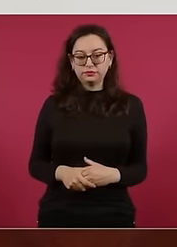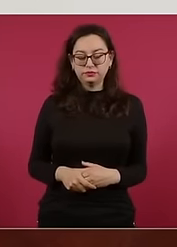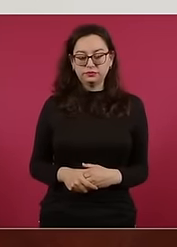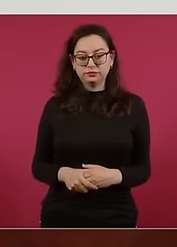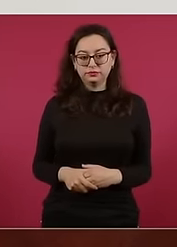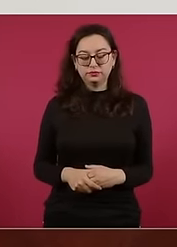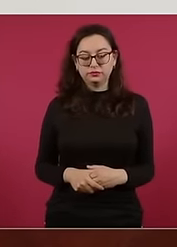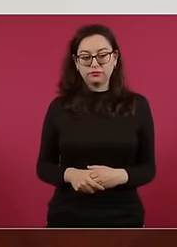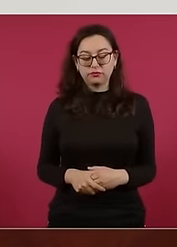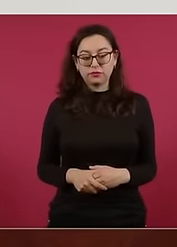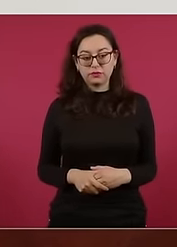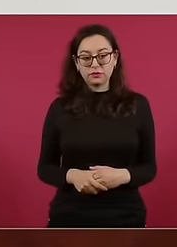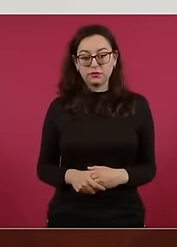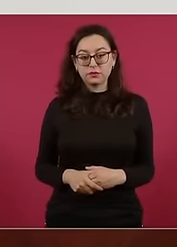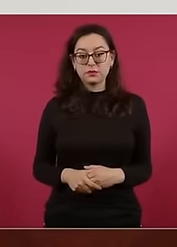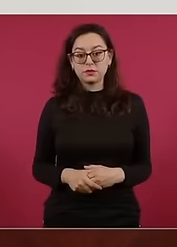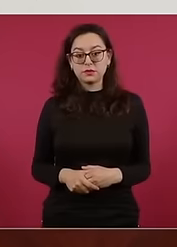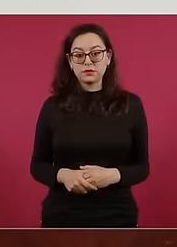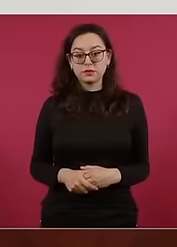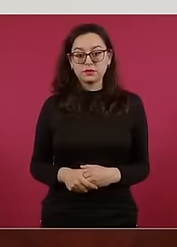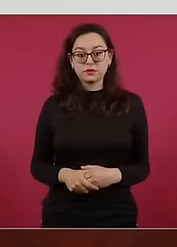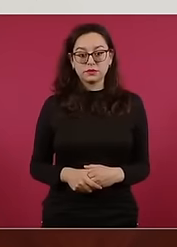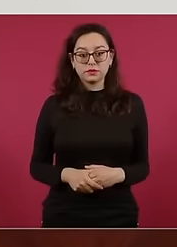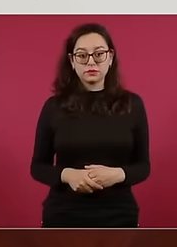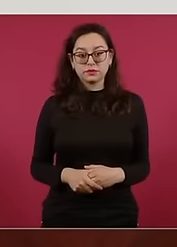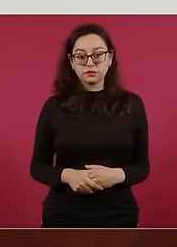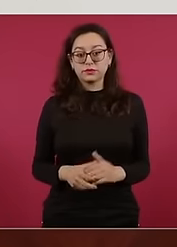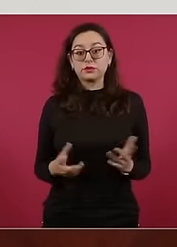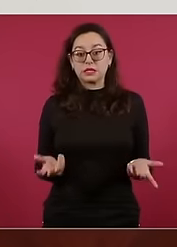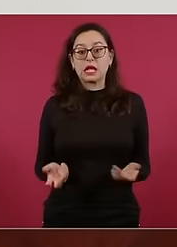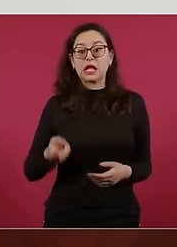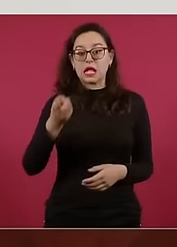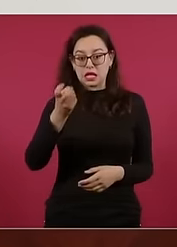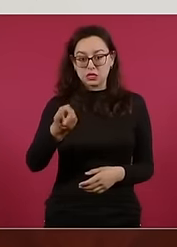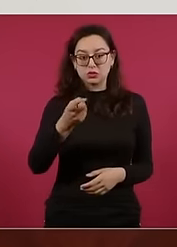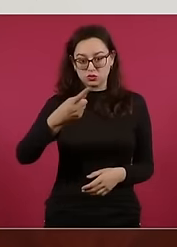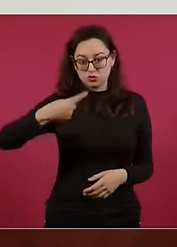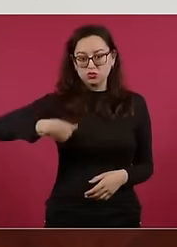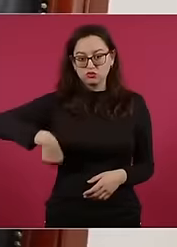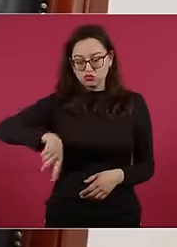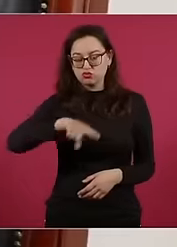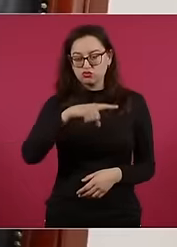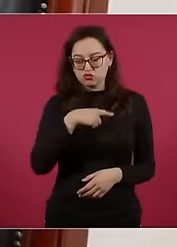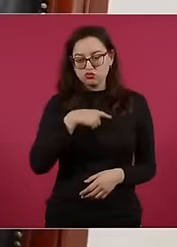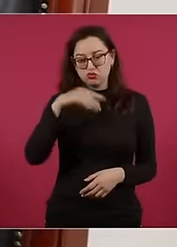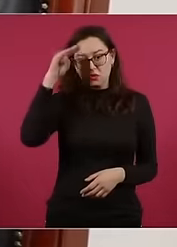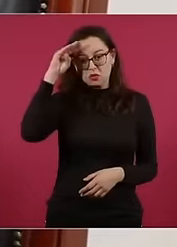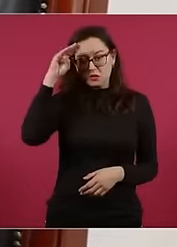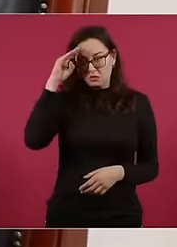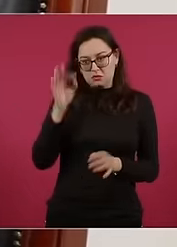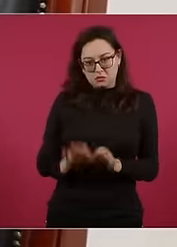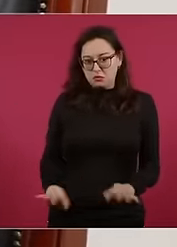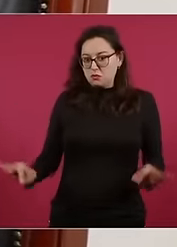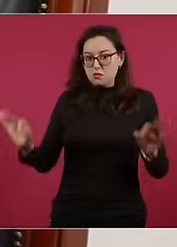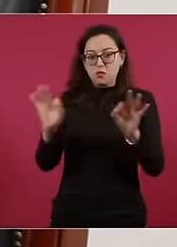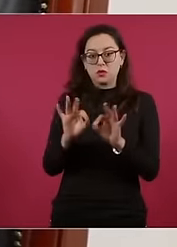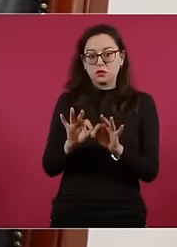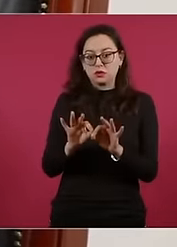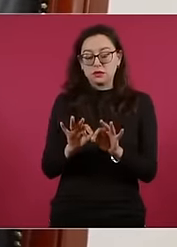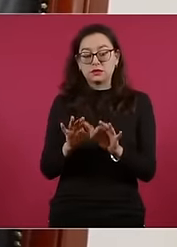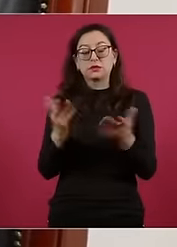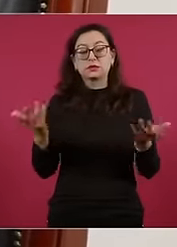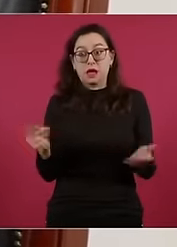hacemos un llamado respetuoso a todos los